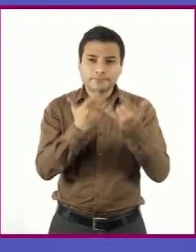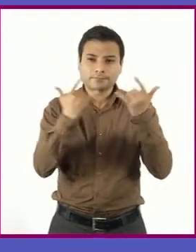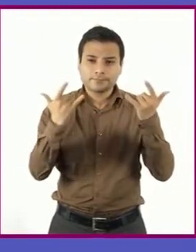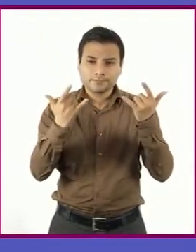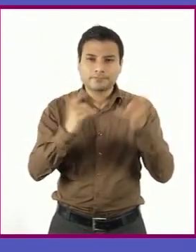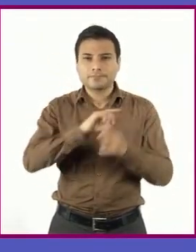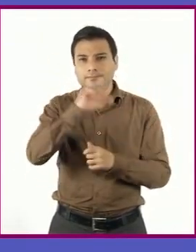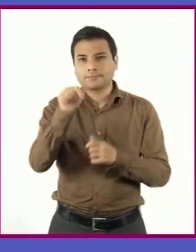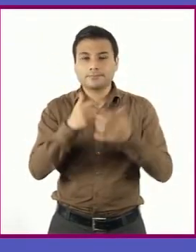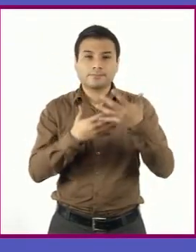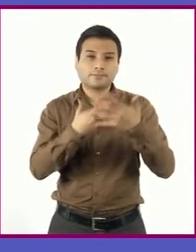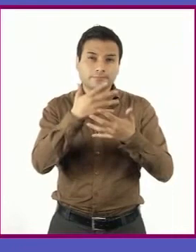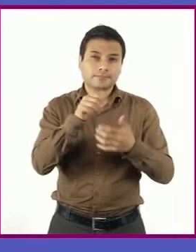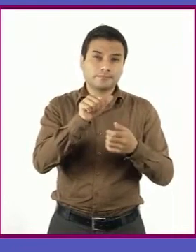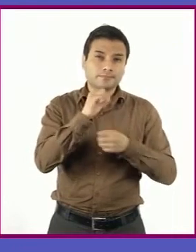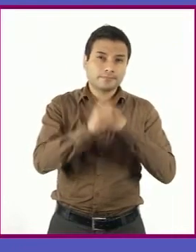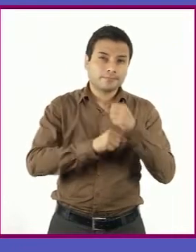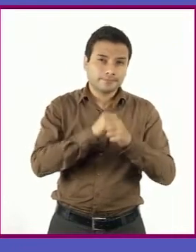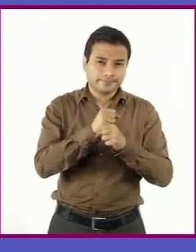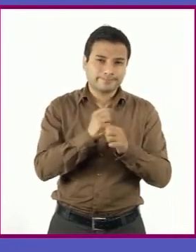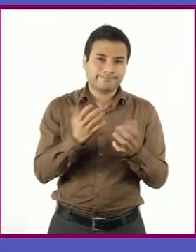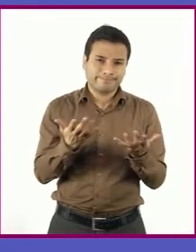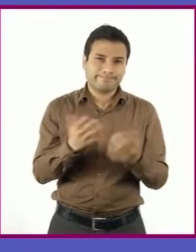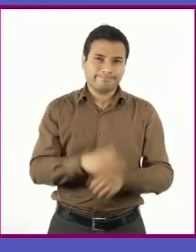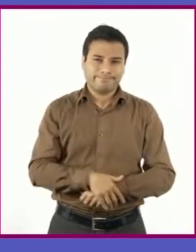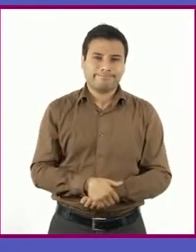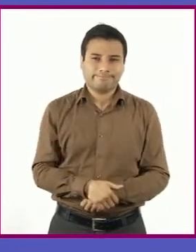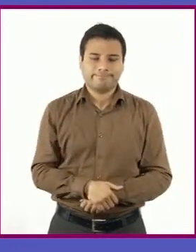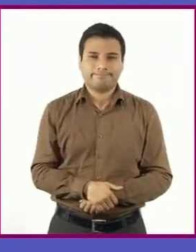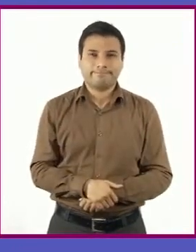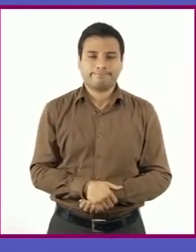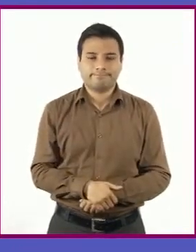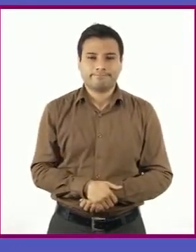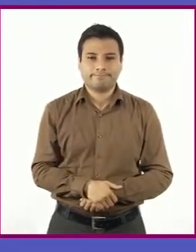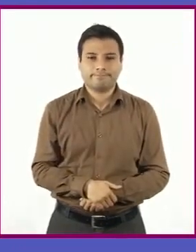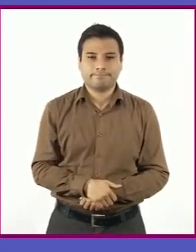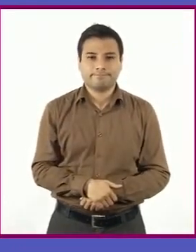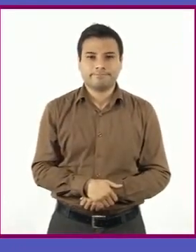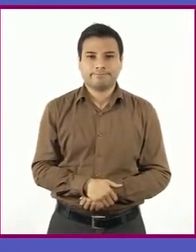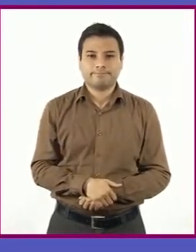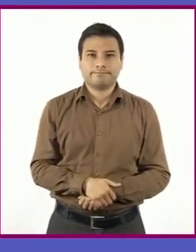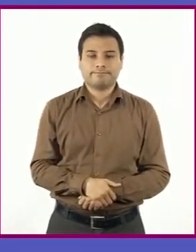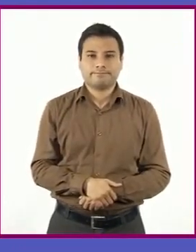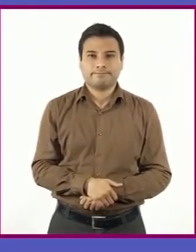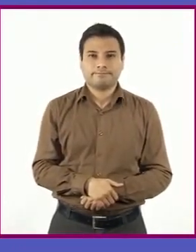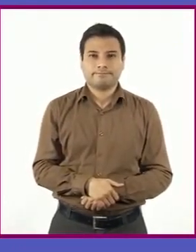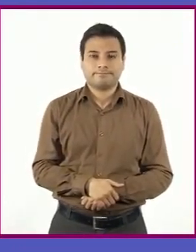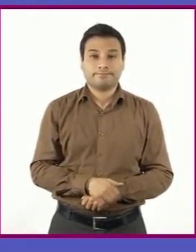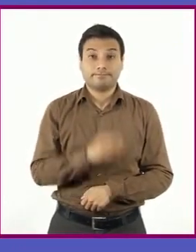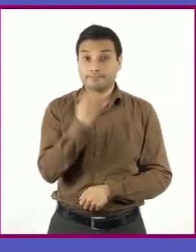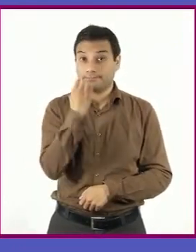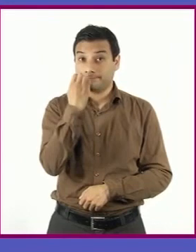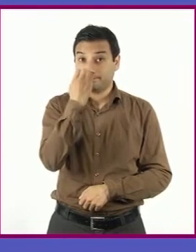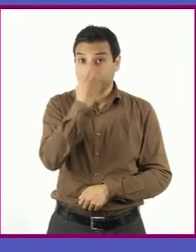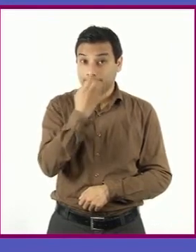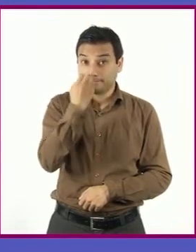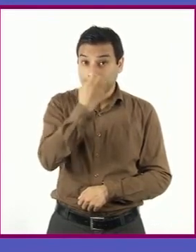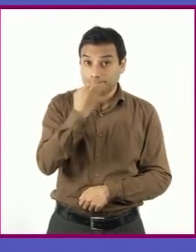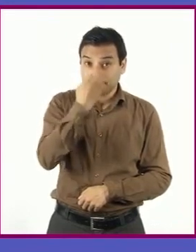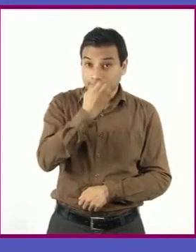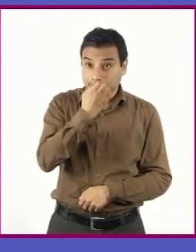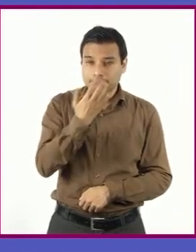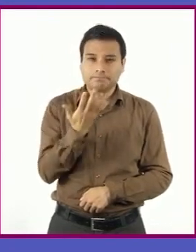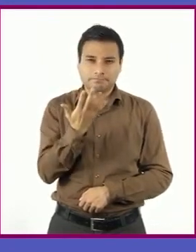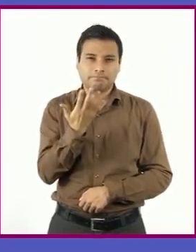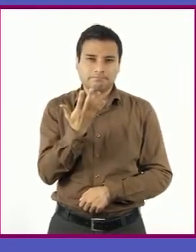16 años, en este sentido, de los chicos que están en la escuela secundaria. La escuela nos permite ser, por ejemplo, el